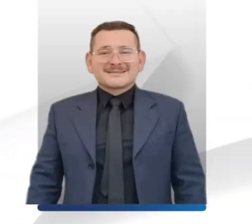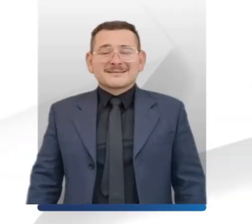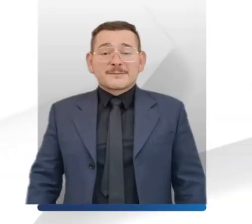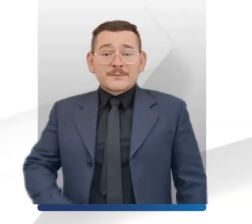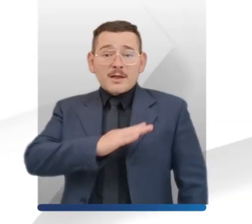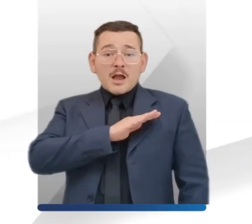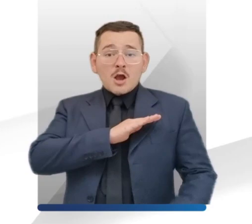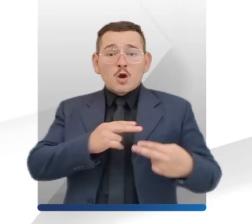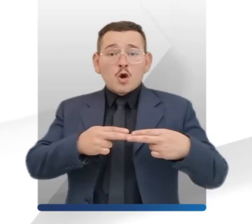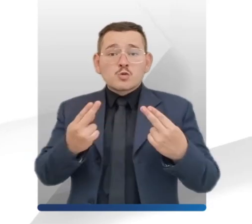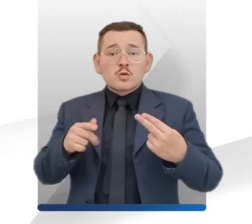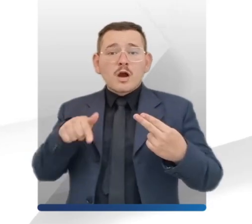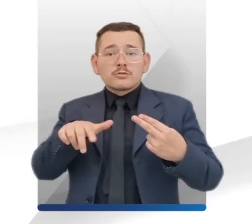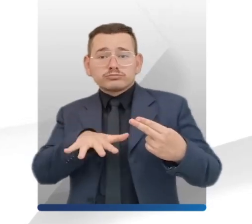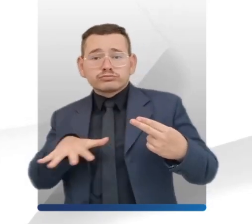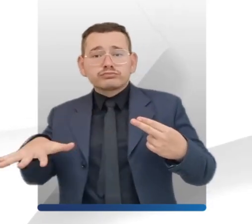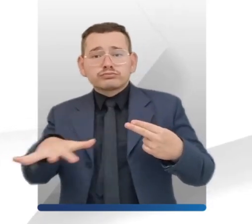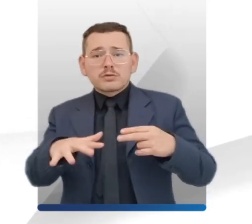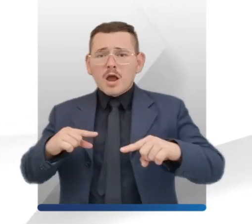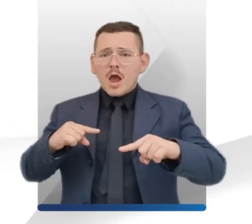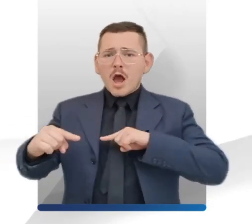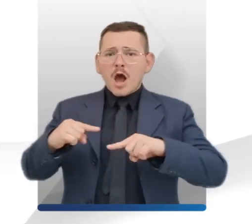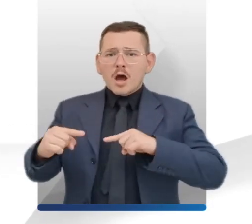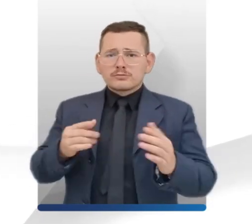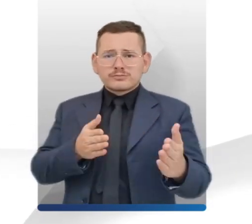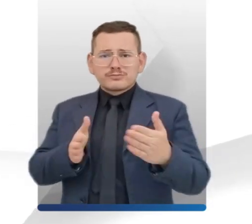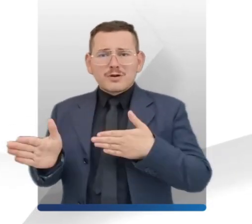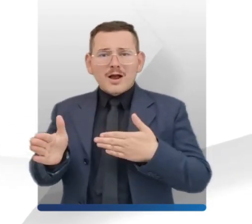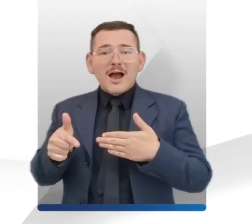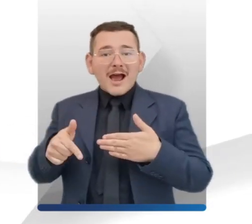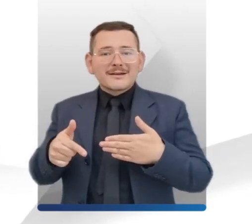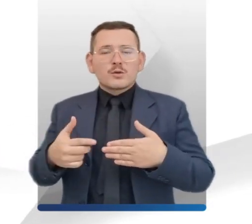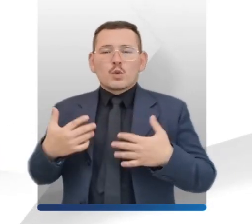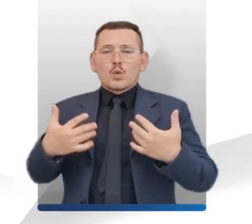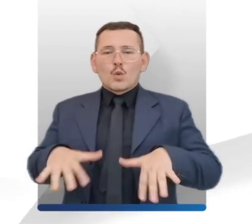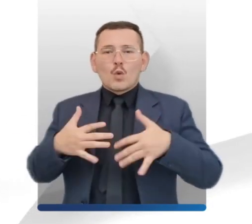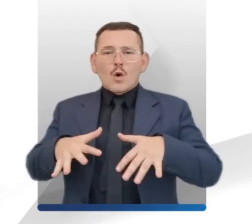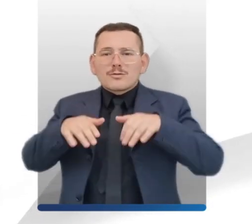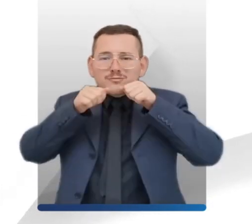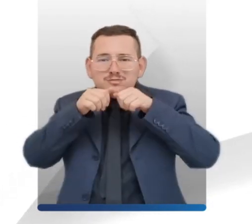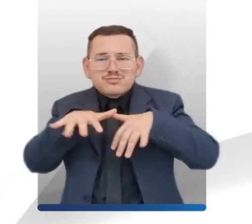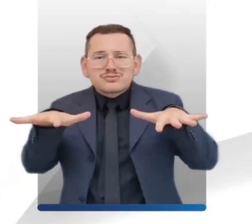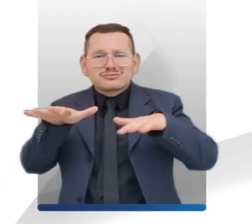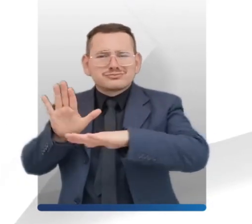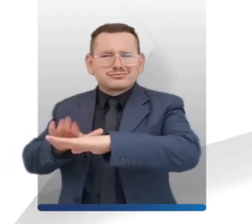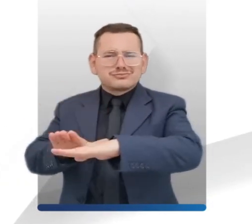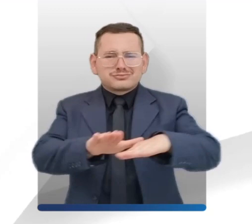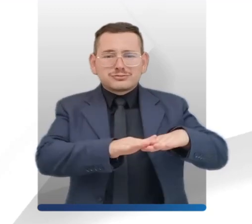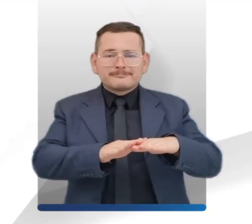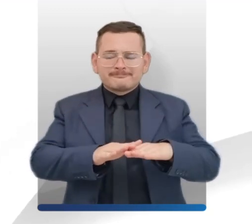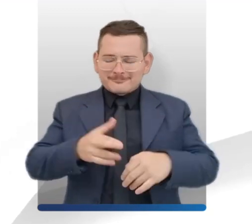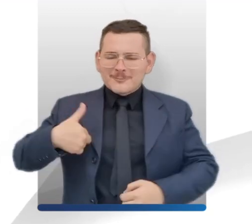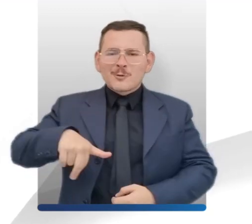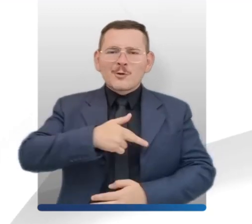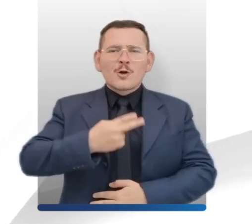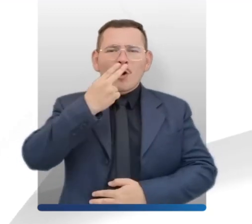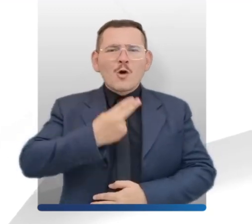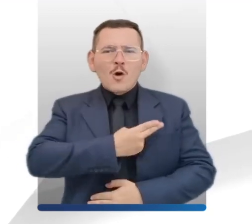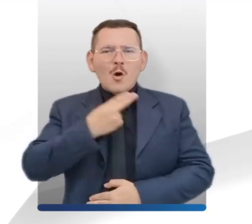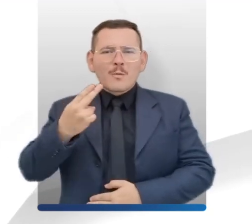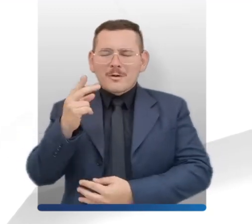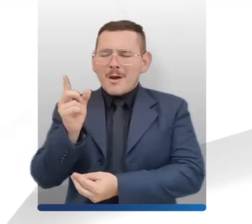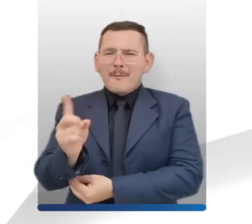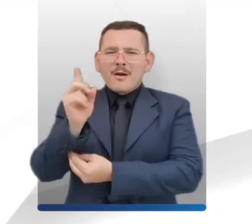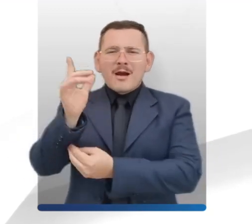Desde el Departamento Administrativo de Planeación Territorial de Tunja queremos compartirles una excelente noticia. Comprometidos con las políticas de